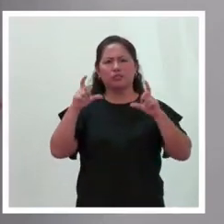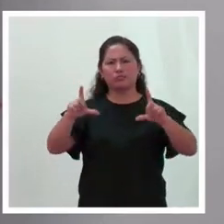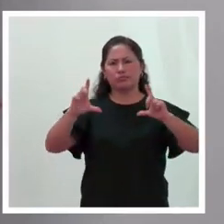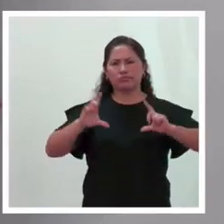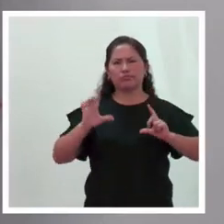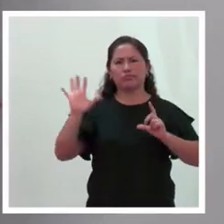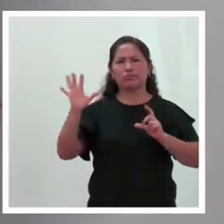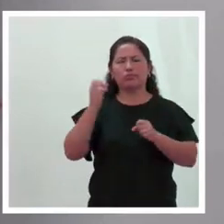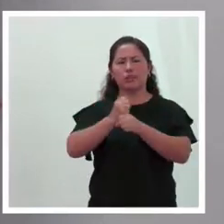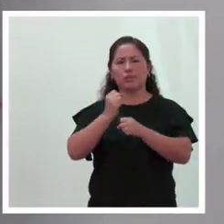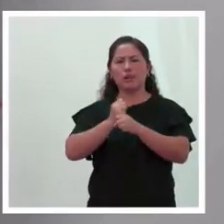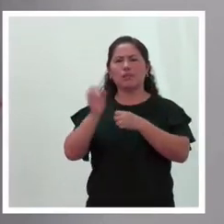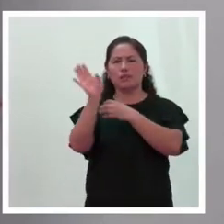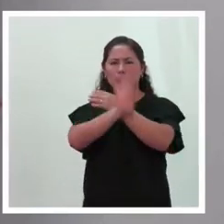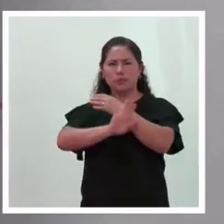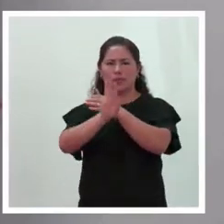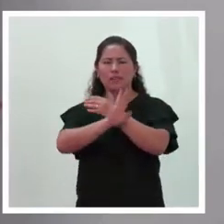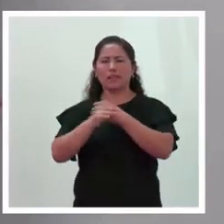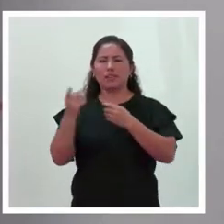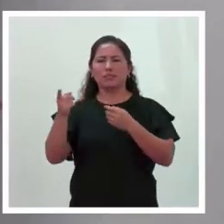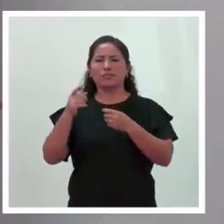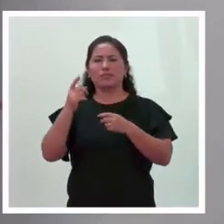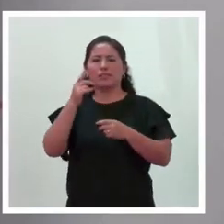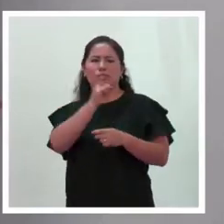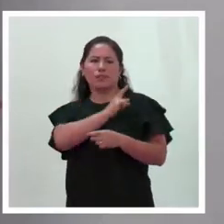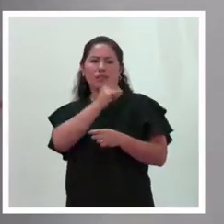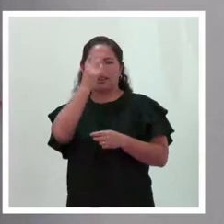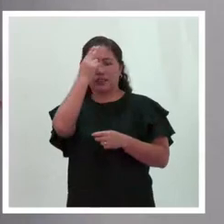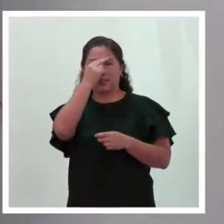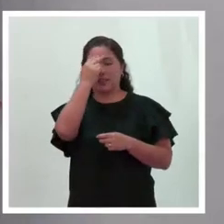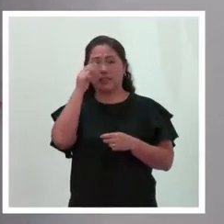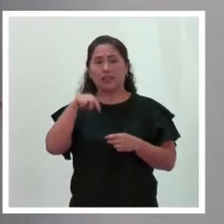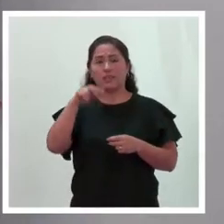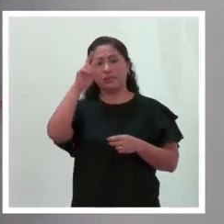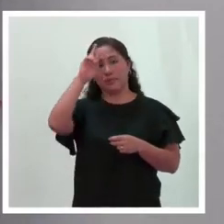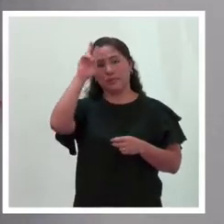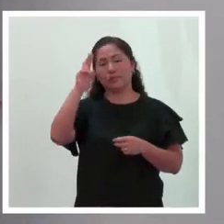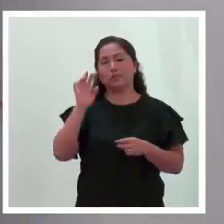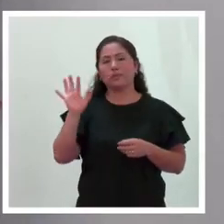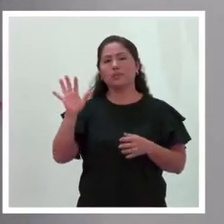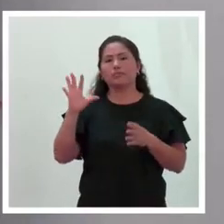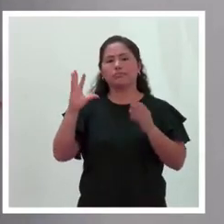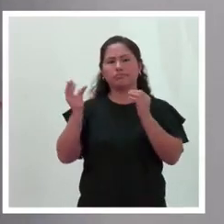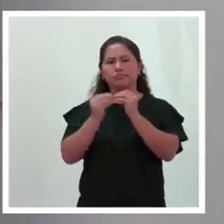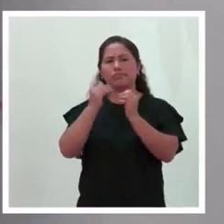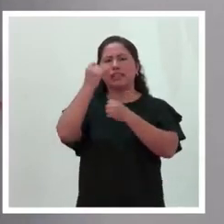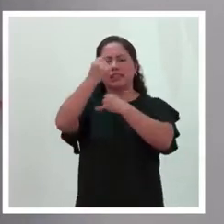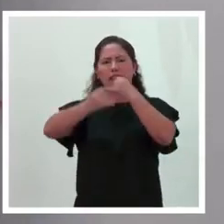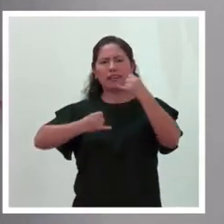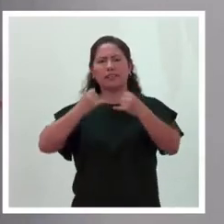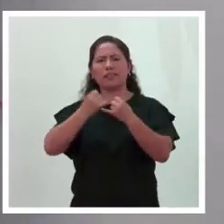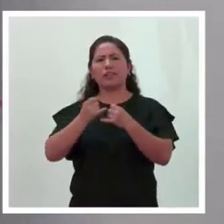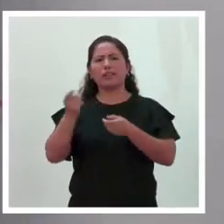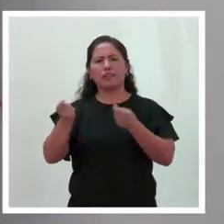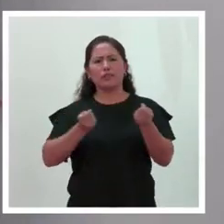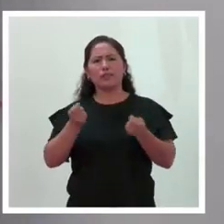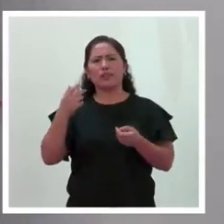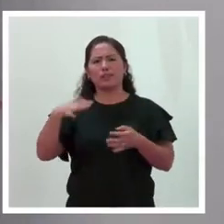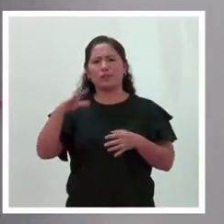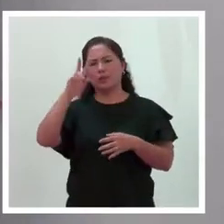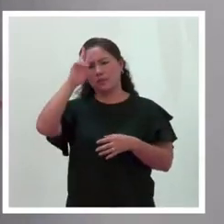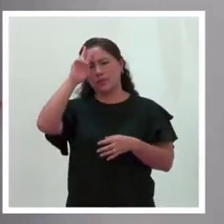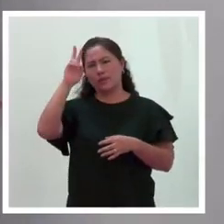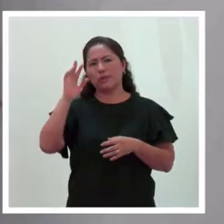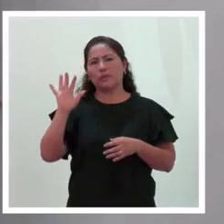Trabajo y Seguridad Social de la Pontificia Universidad Católica del Perú, certificación en asuntos internacionales y gobierno multilateral